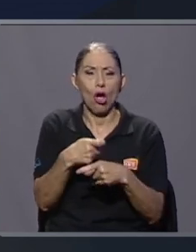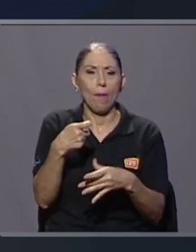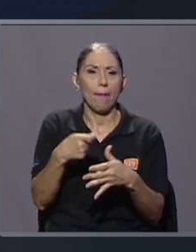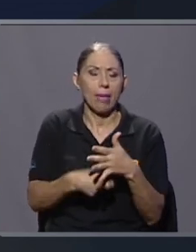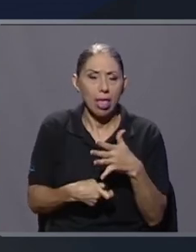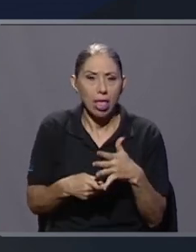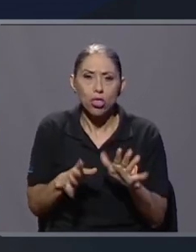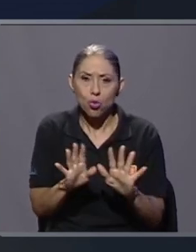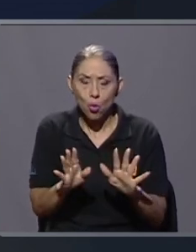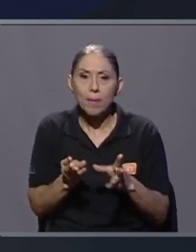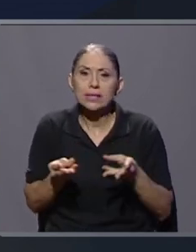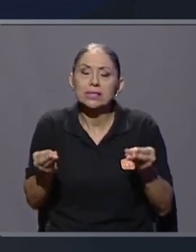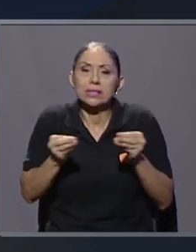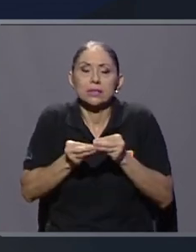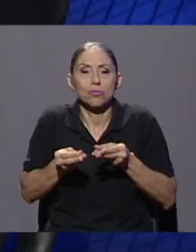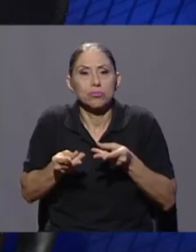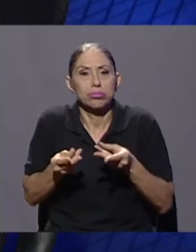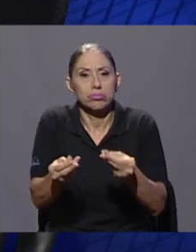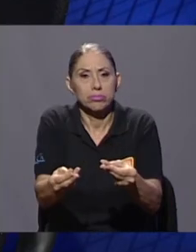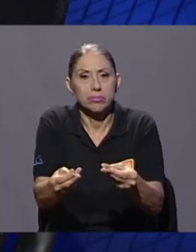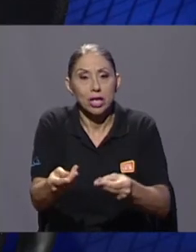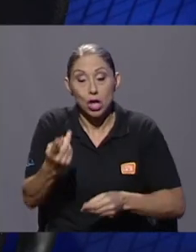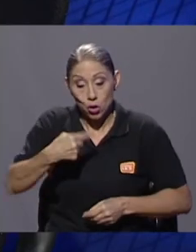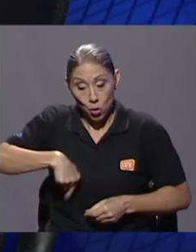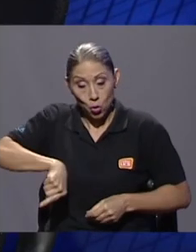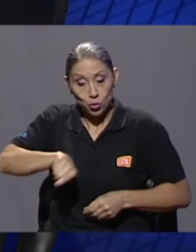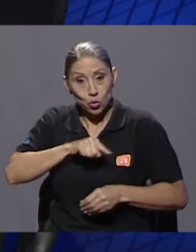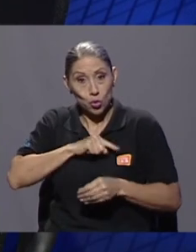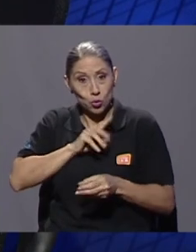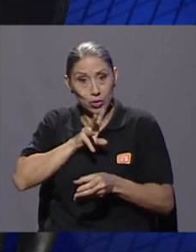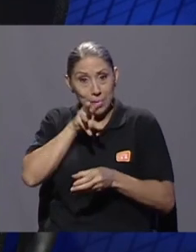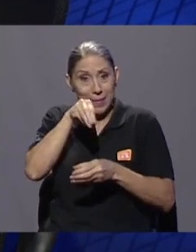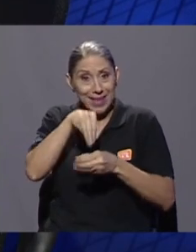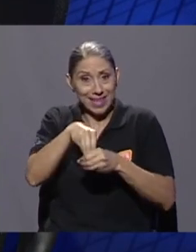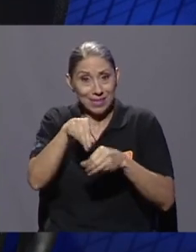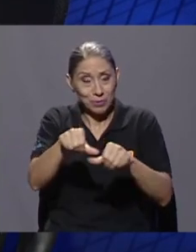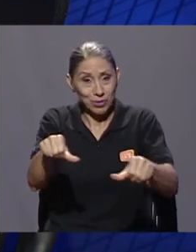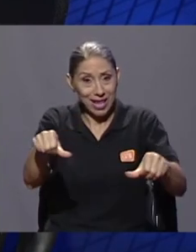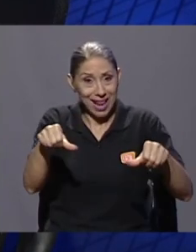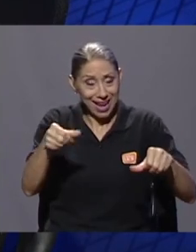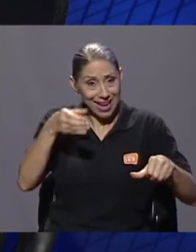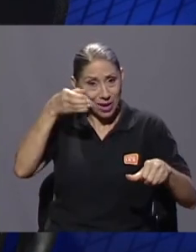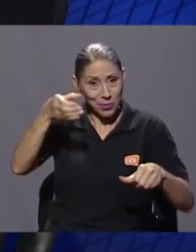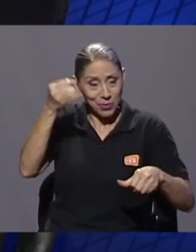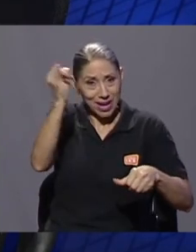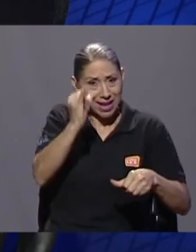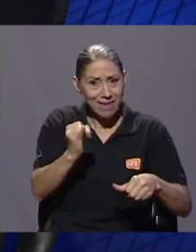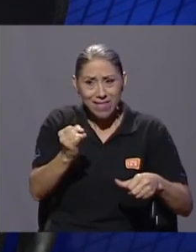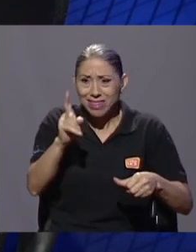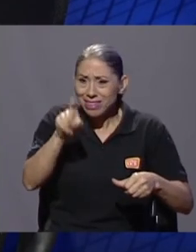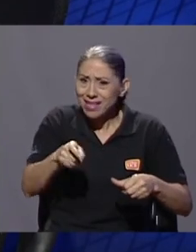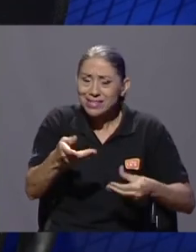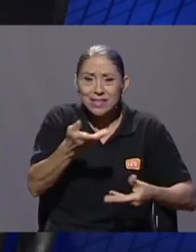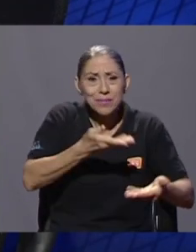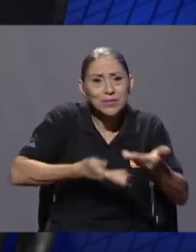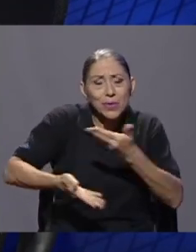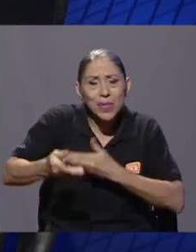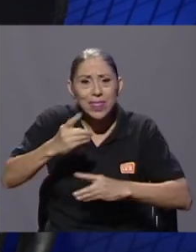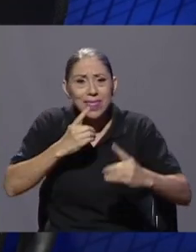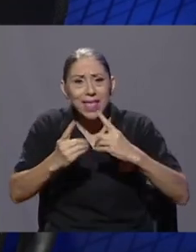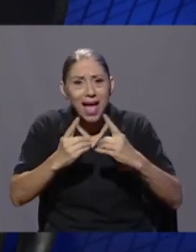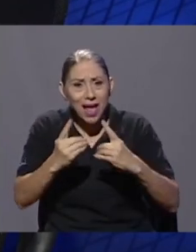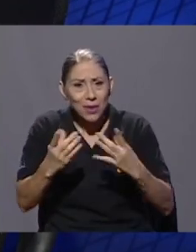partir del diálogo entre nosotros, los que pertenecemos al sector y los que de alguna manera no son conscientes que